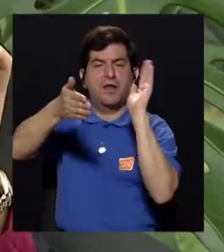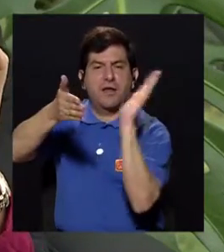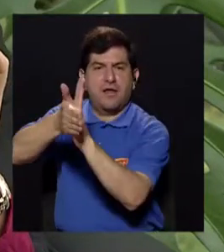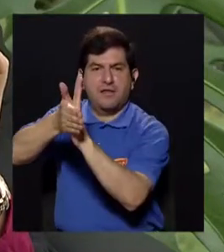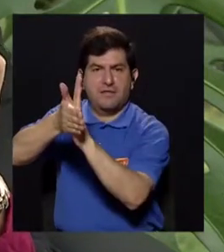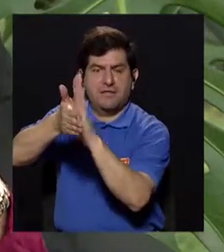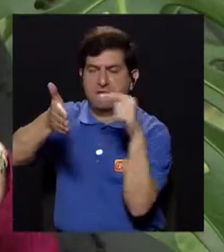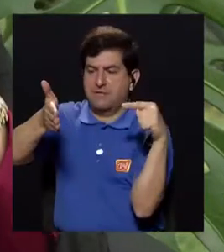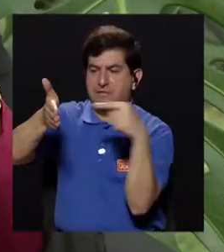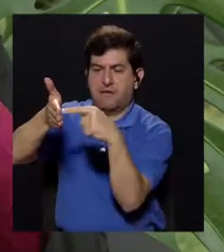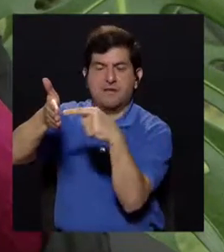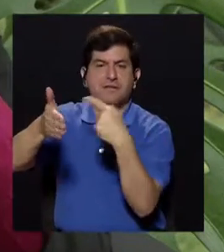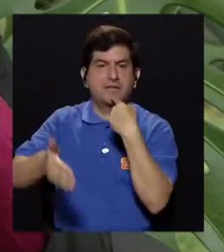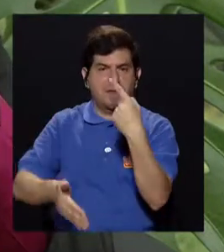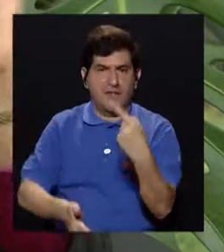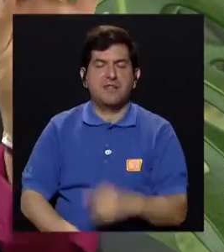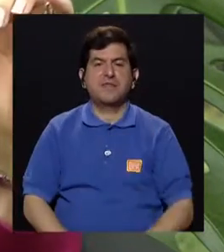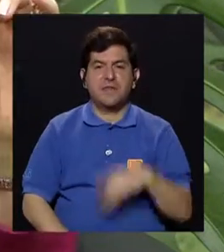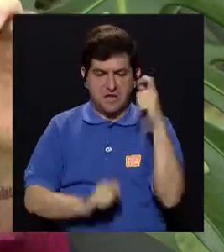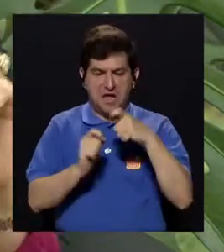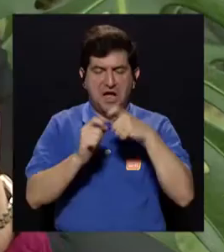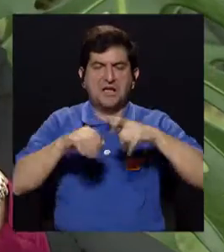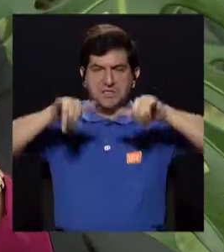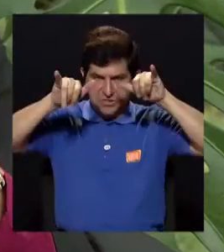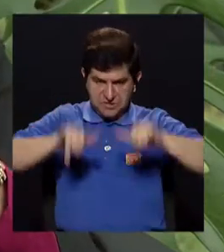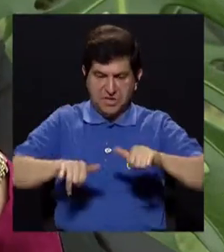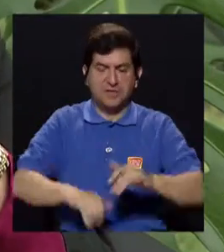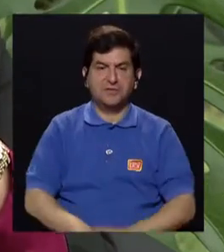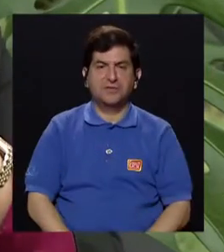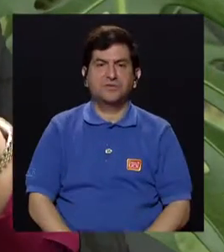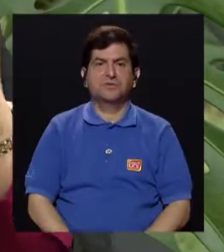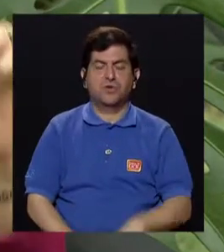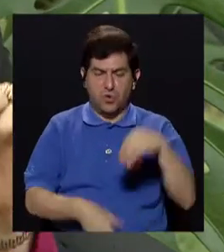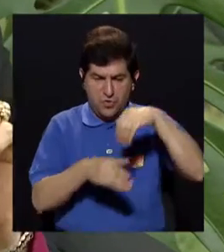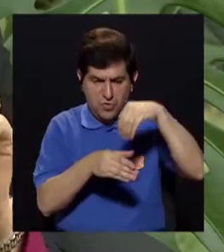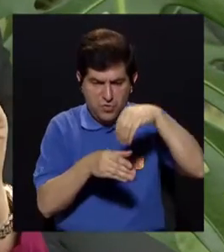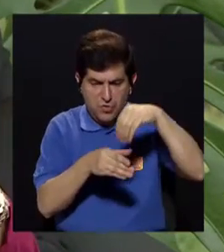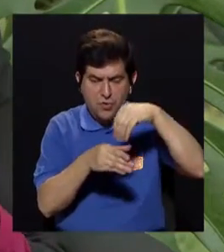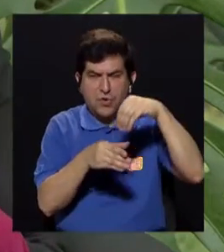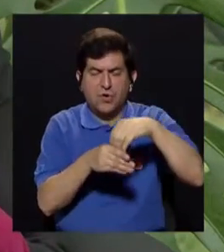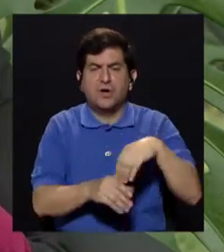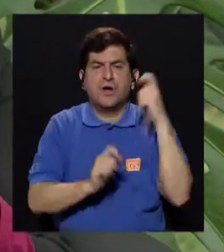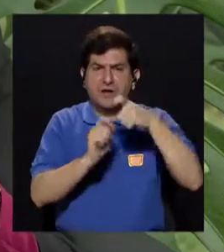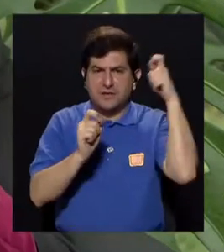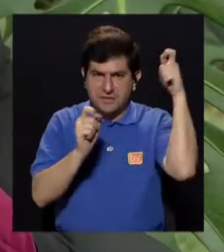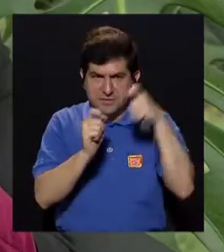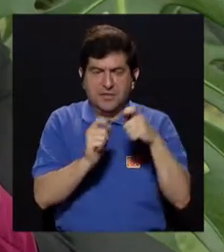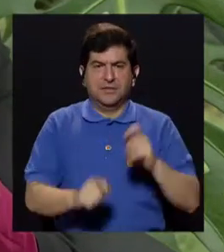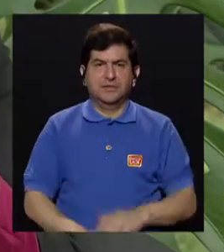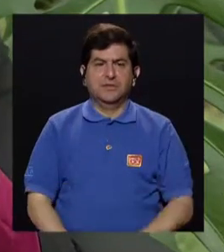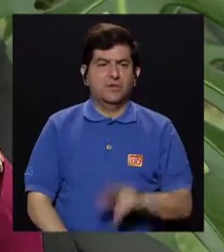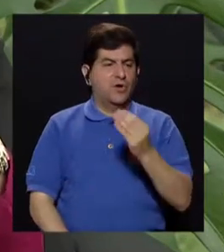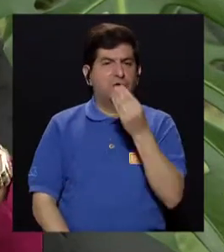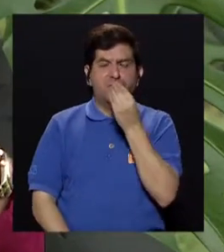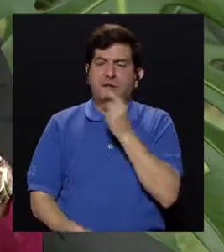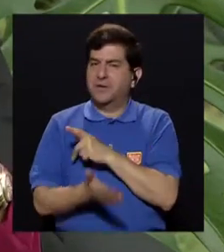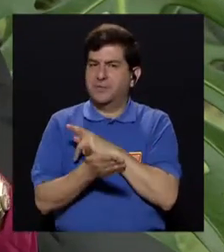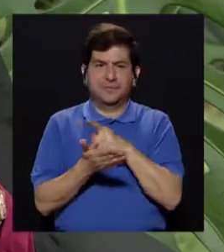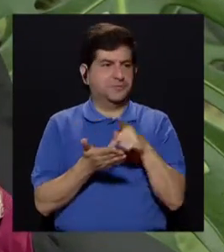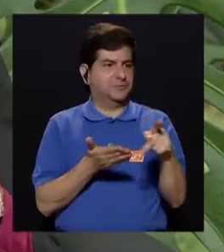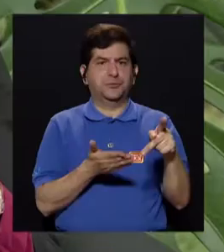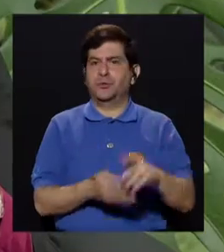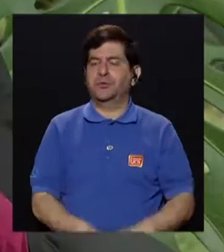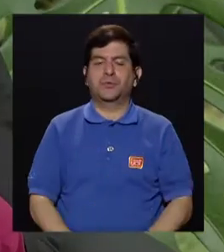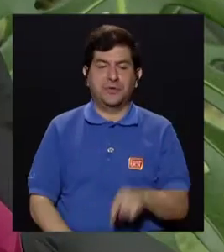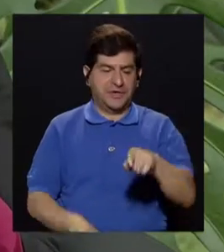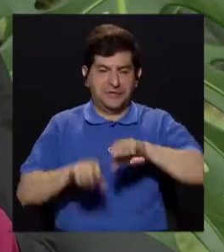pone en la etiqueta, que realmente tenga esa cantidad de preservante, que tenga esos condimentos, no es un alimento